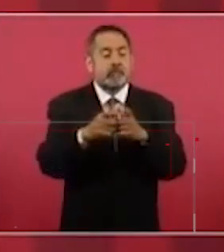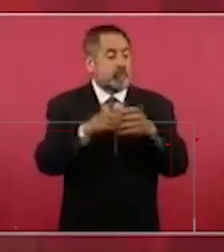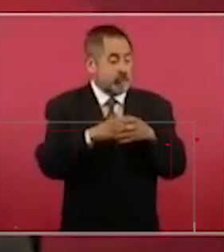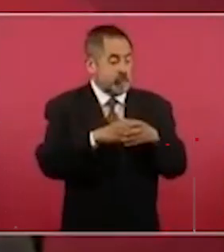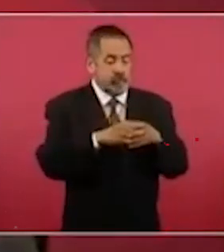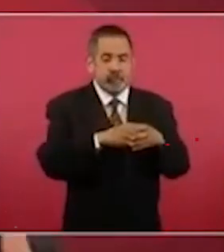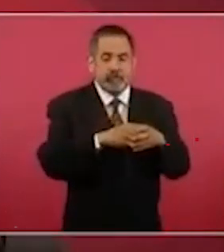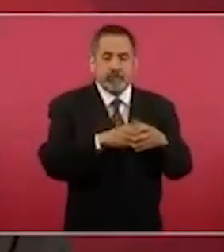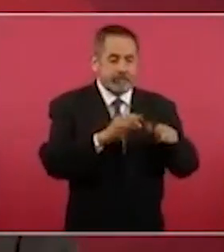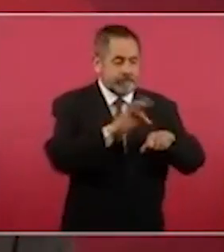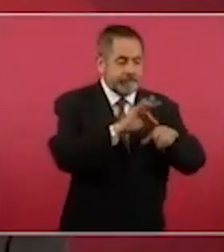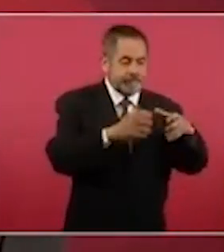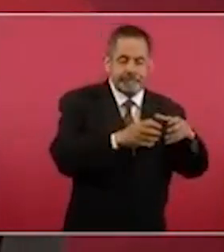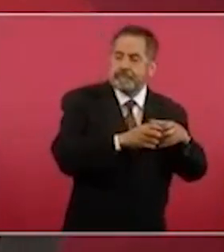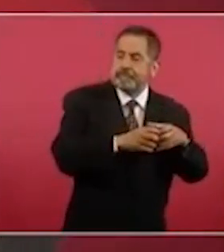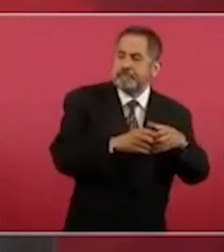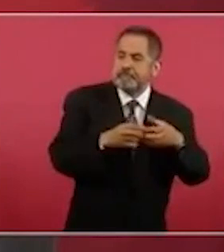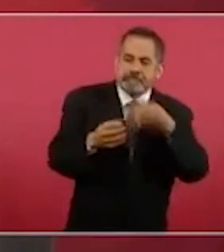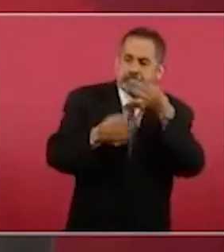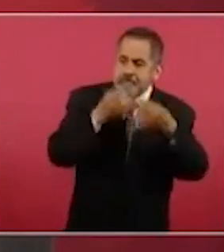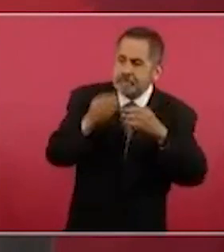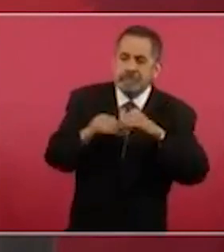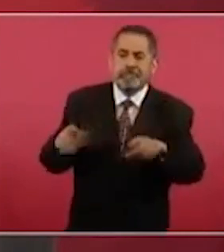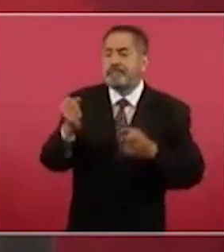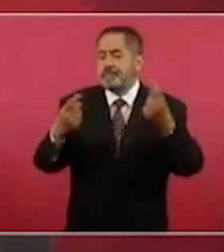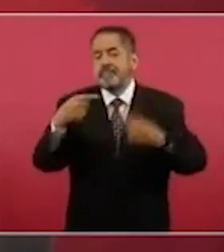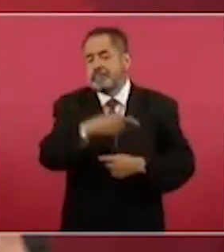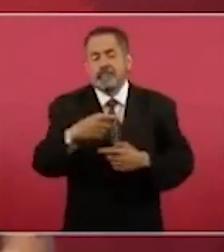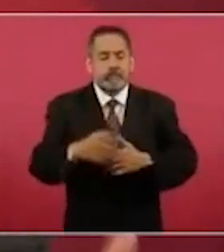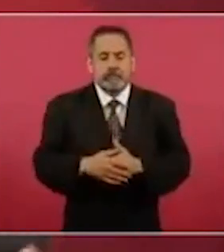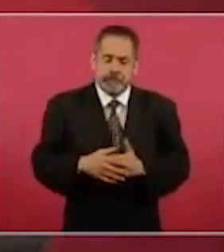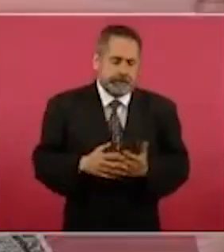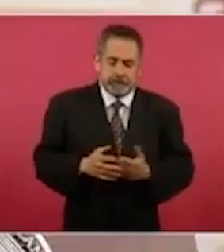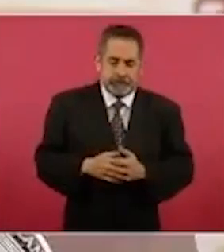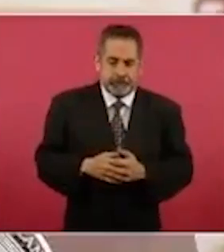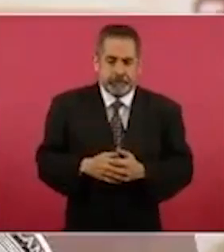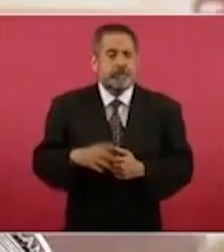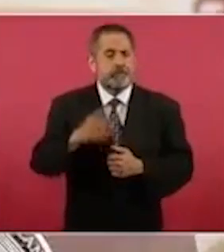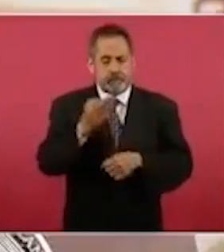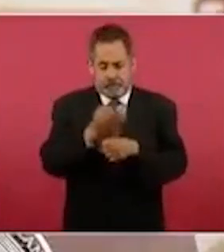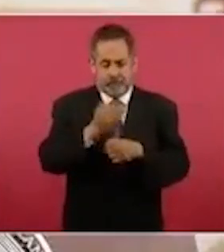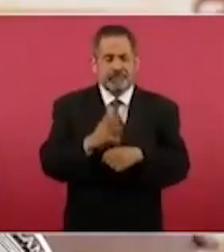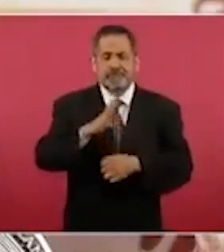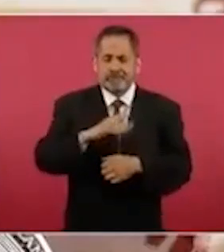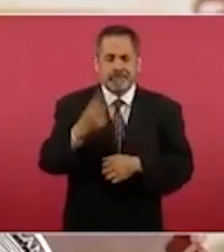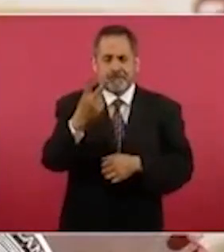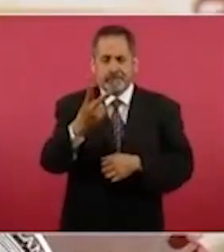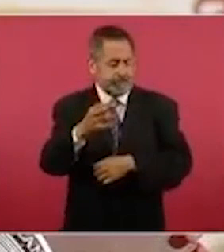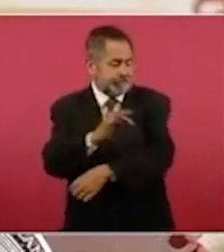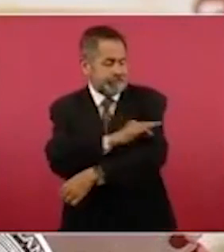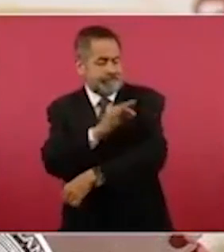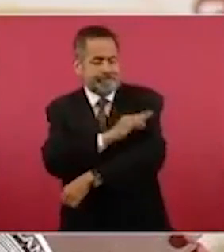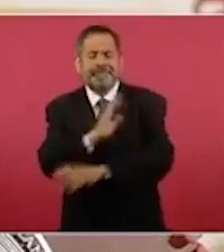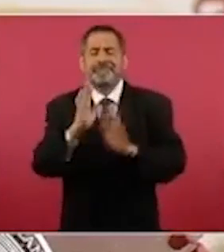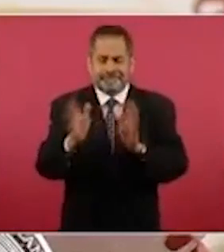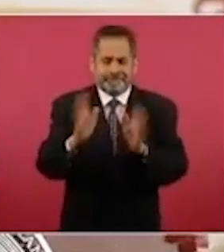farmacéutica. A diferencia de hace unos cuatro años o cinco, hoy hay dos vacunas que en su momento fueron desarrolladas